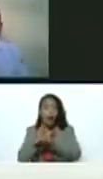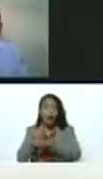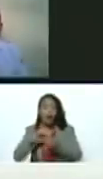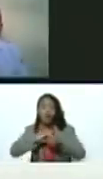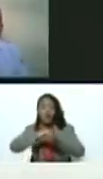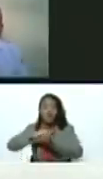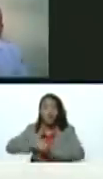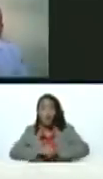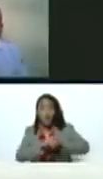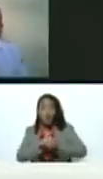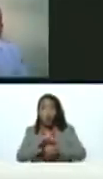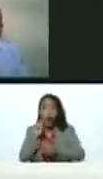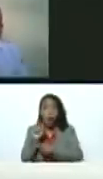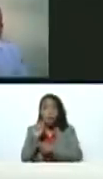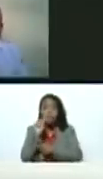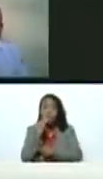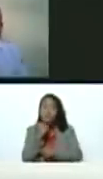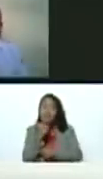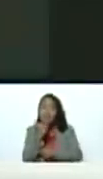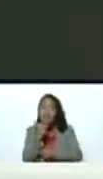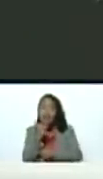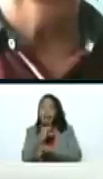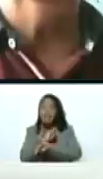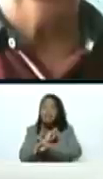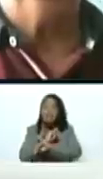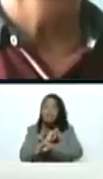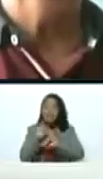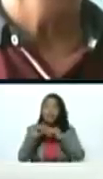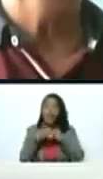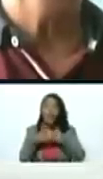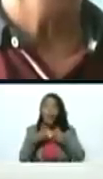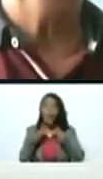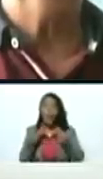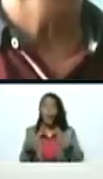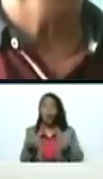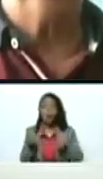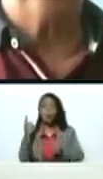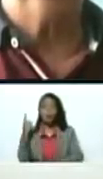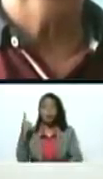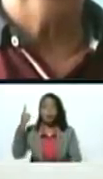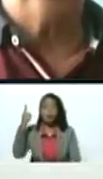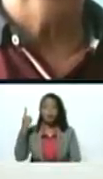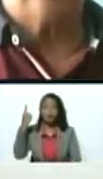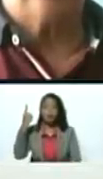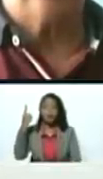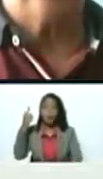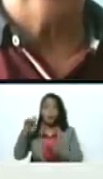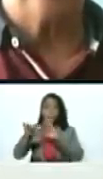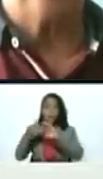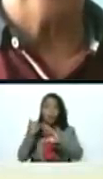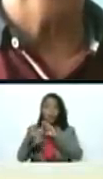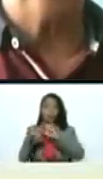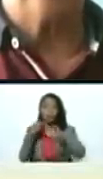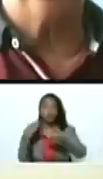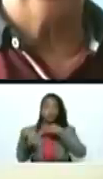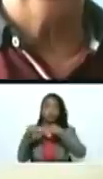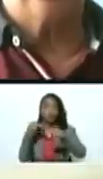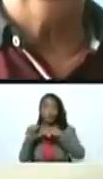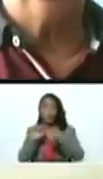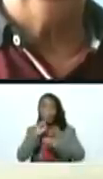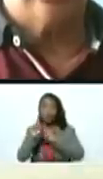Ya debe estar a punto de salir del coronavirus. Gerardo. pendiente, mandándome mensajes, consultando temas.